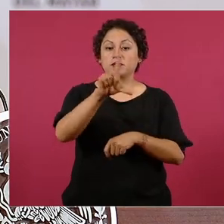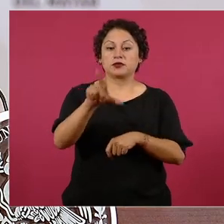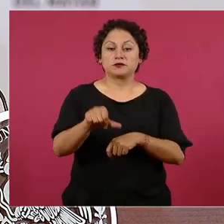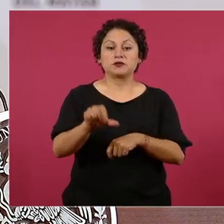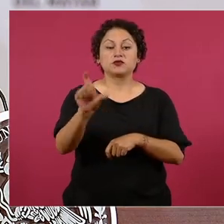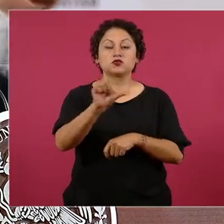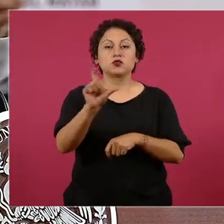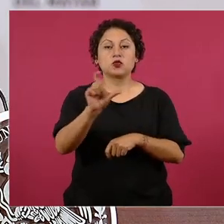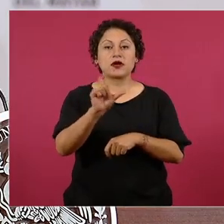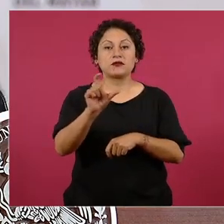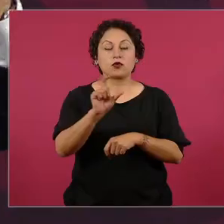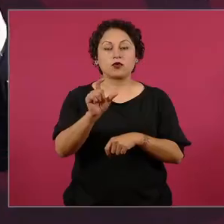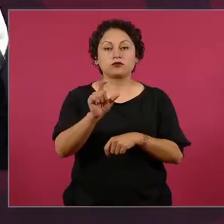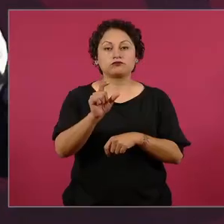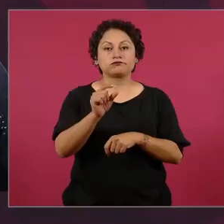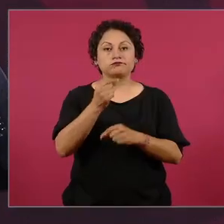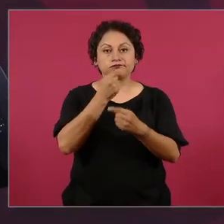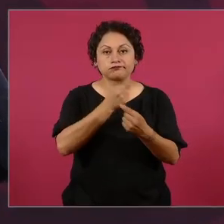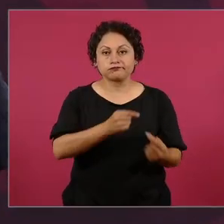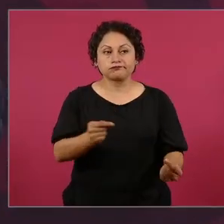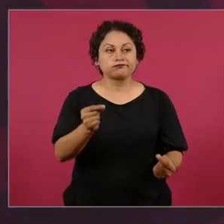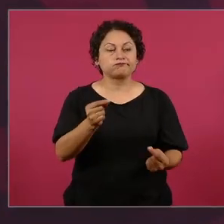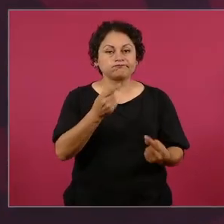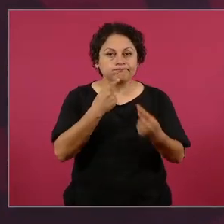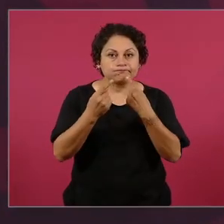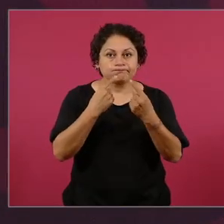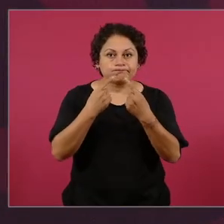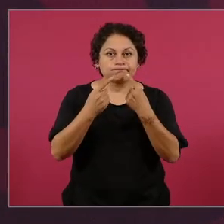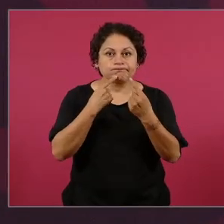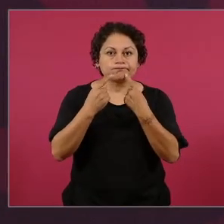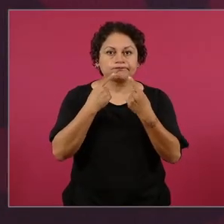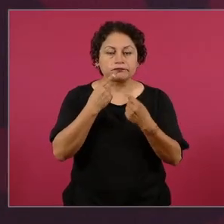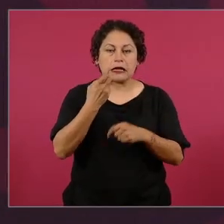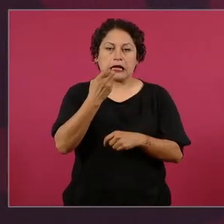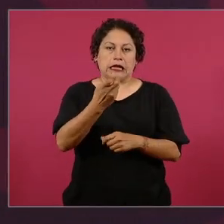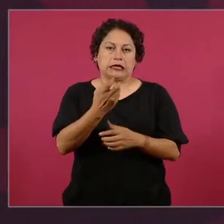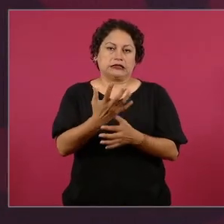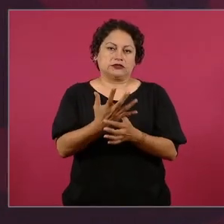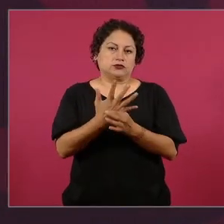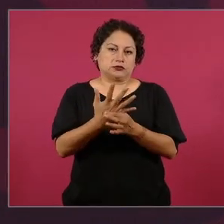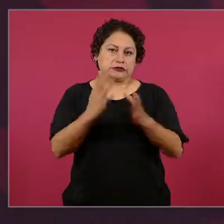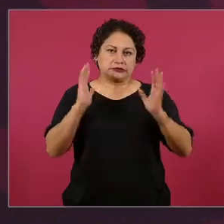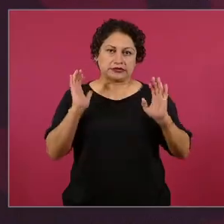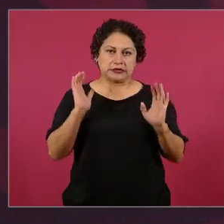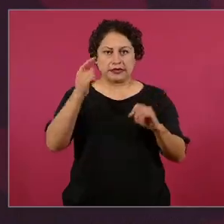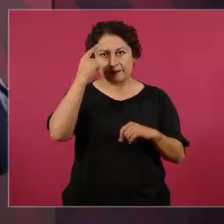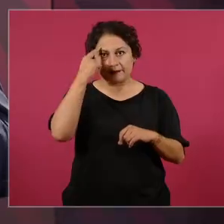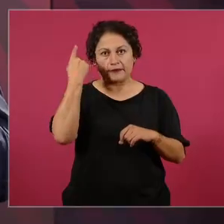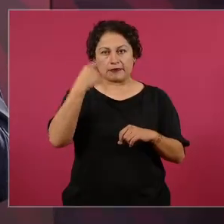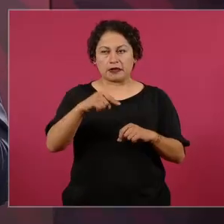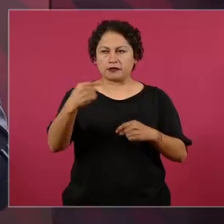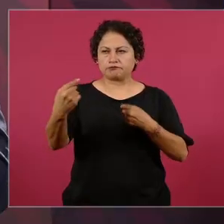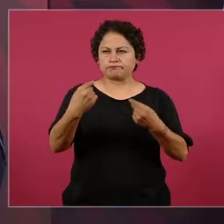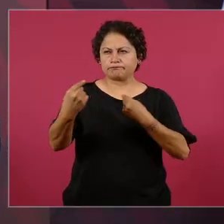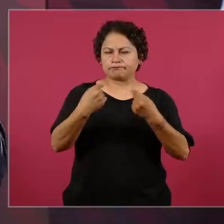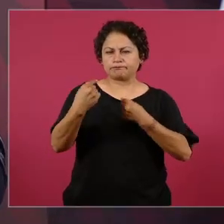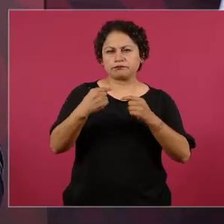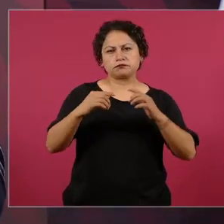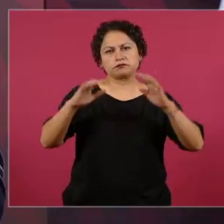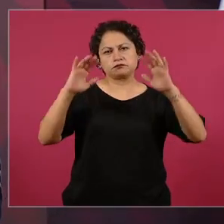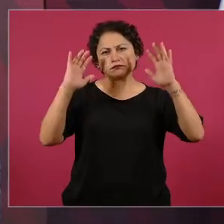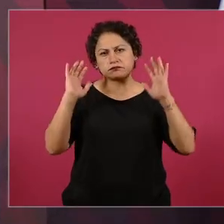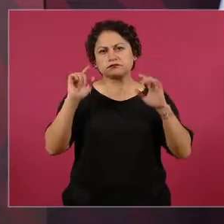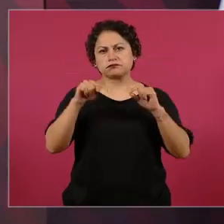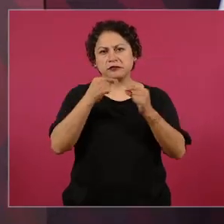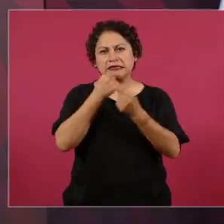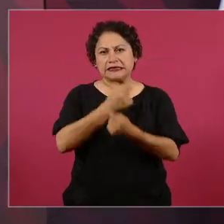decía eso para defenderse del cuestionamiento de los niños